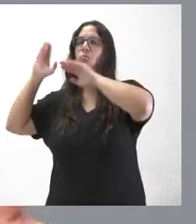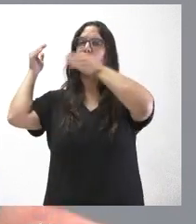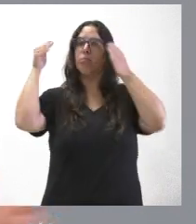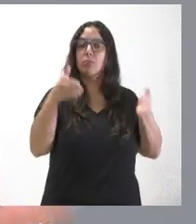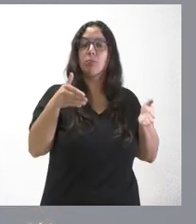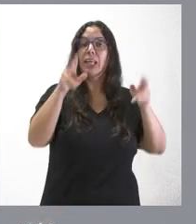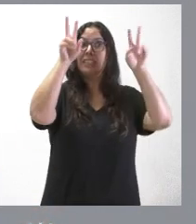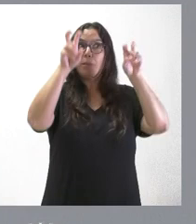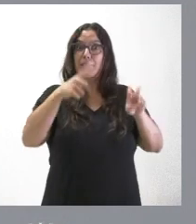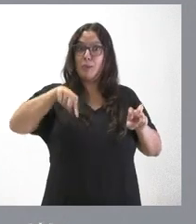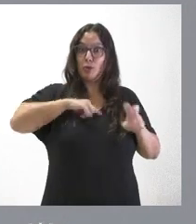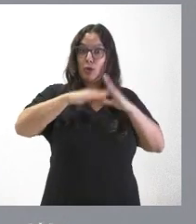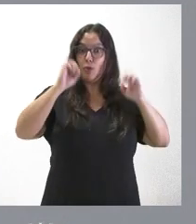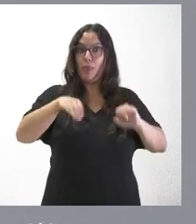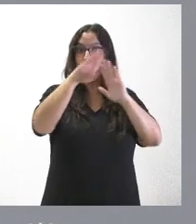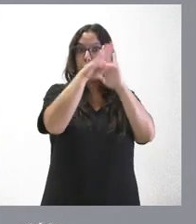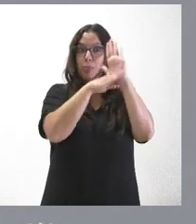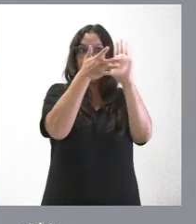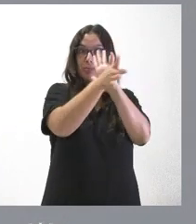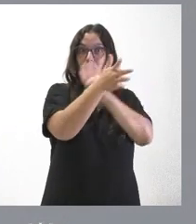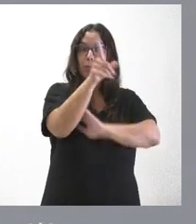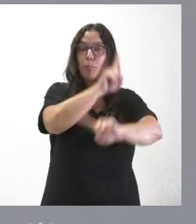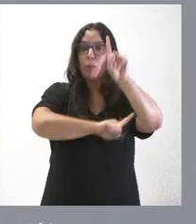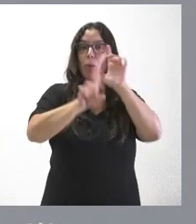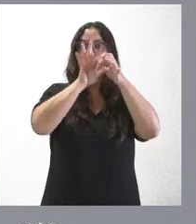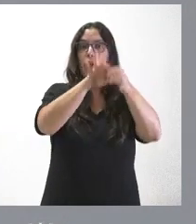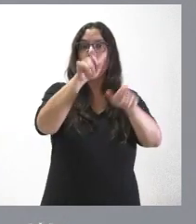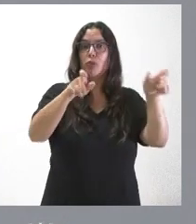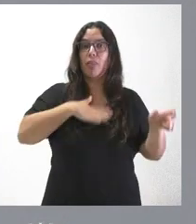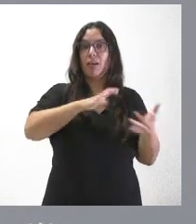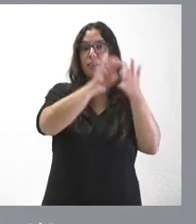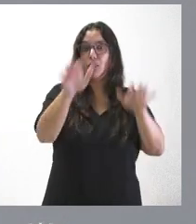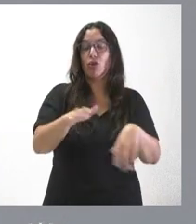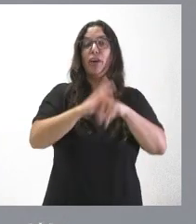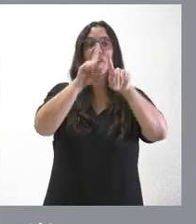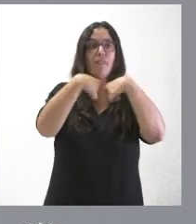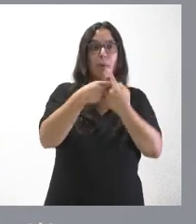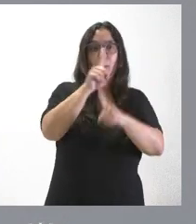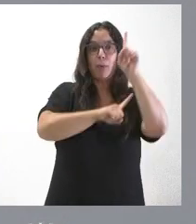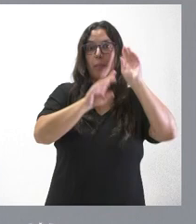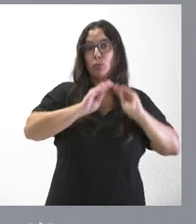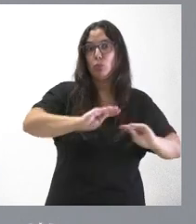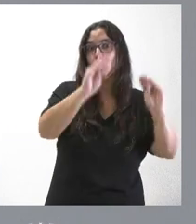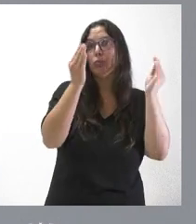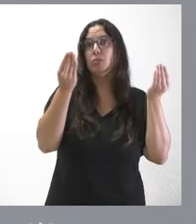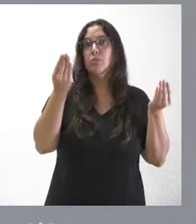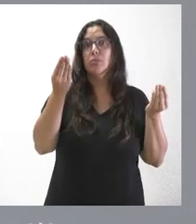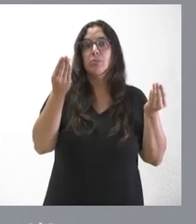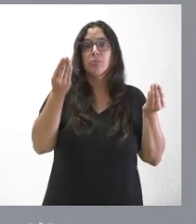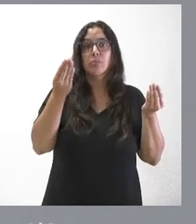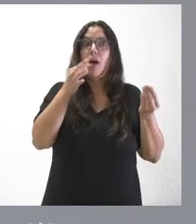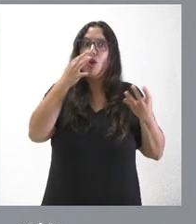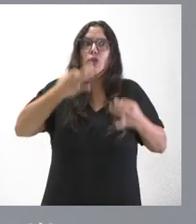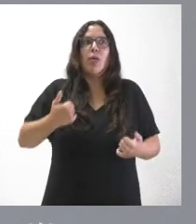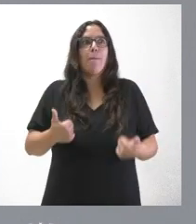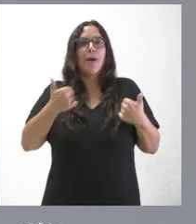traemos a este Consejo de Gobierno, son los problemas de la gente de Castilla y León, el problema de muchas familias que hoy tienen más seguridad